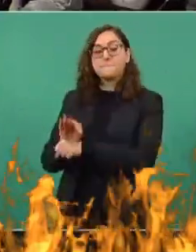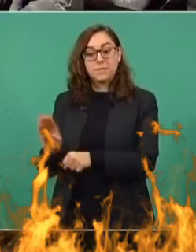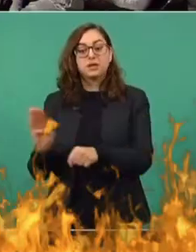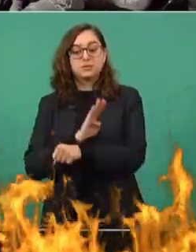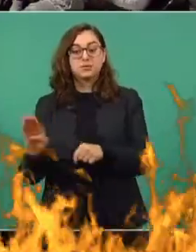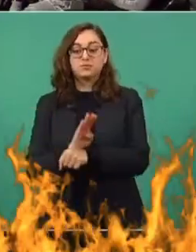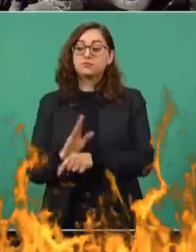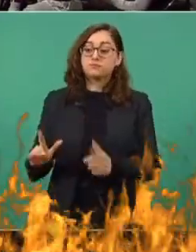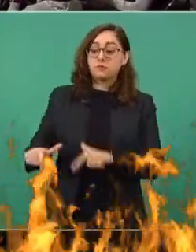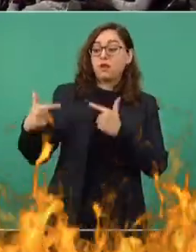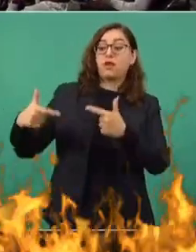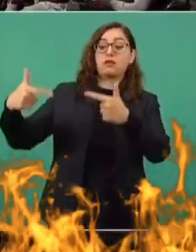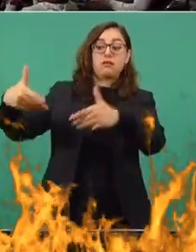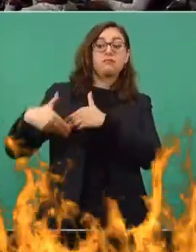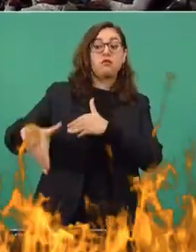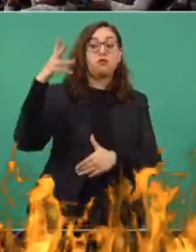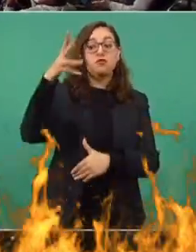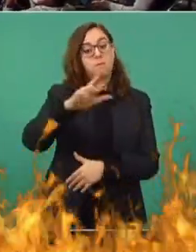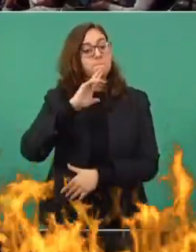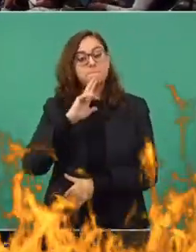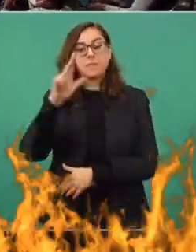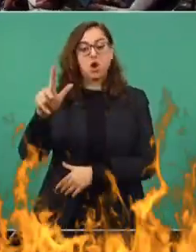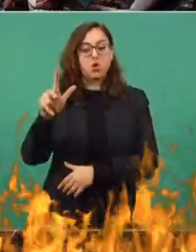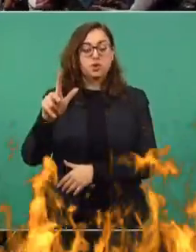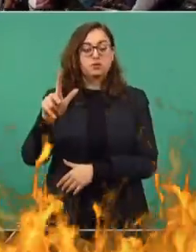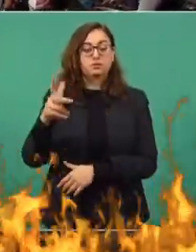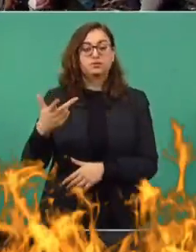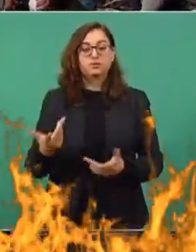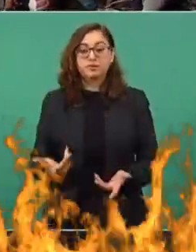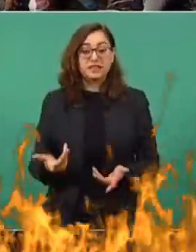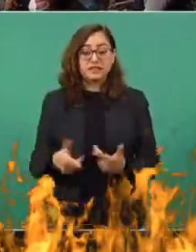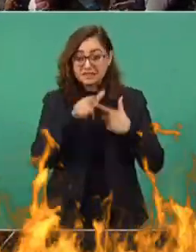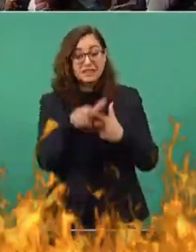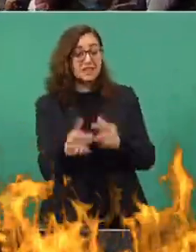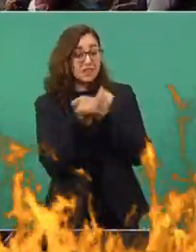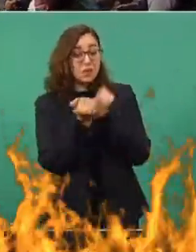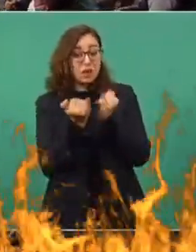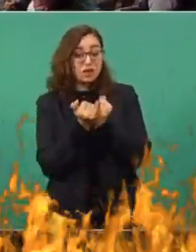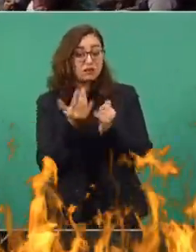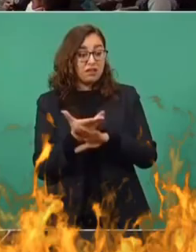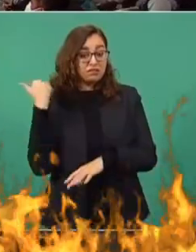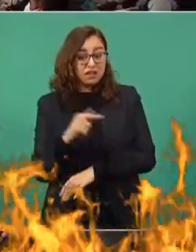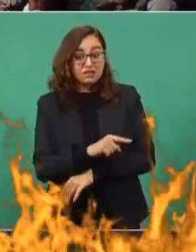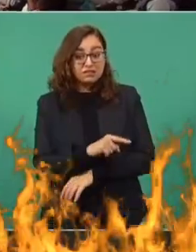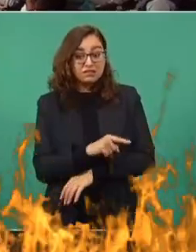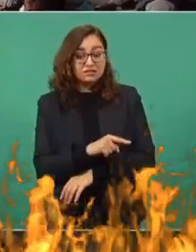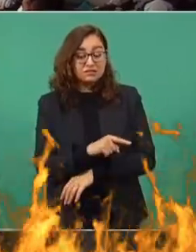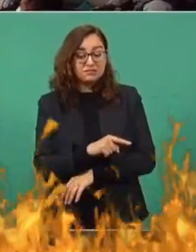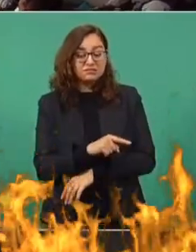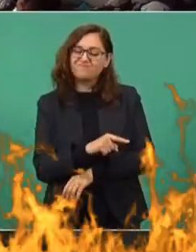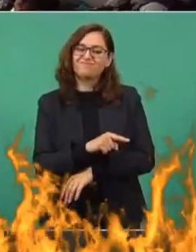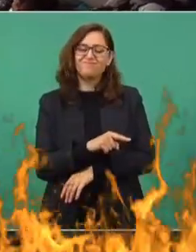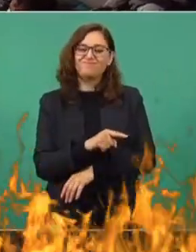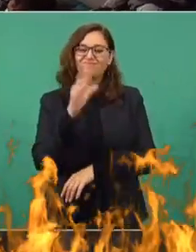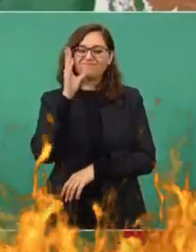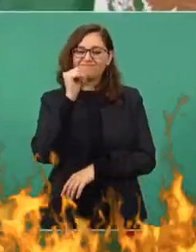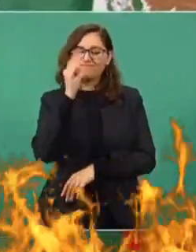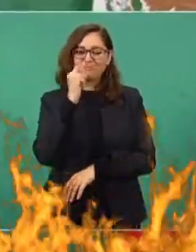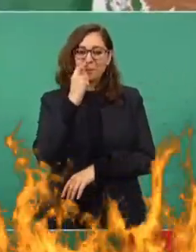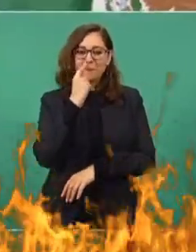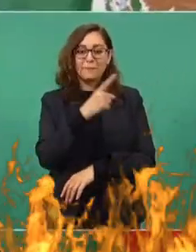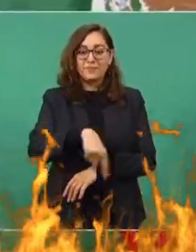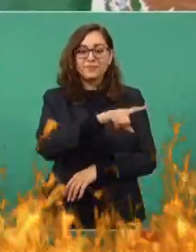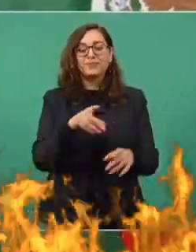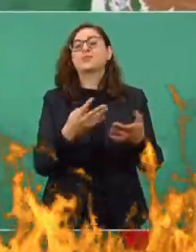Y más por el bien de las nuevas generaciones. No se puede mantener un sistema político sostenido